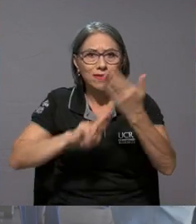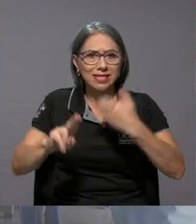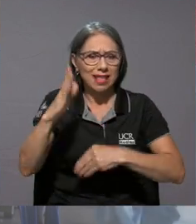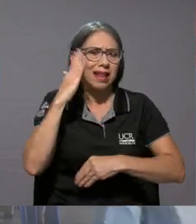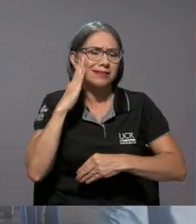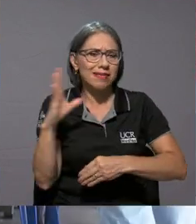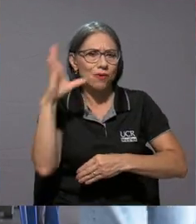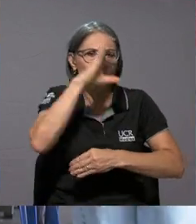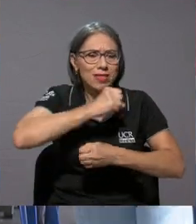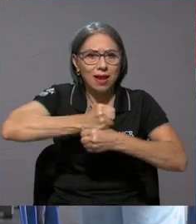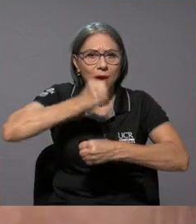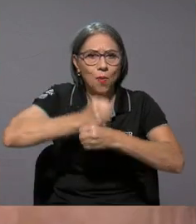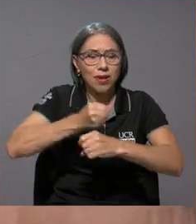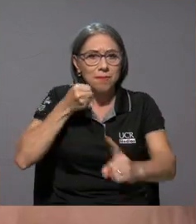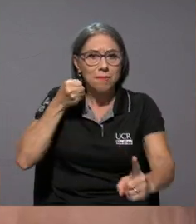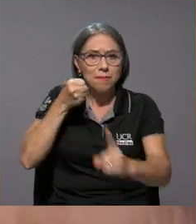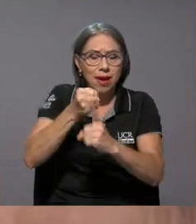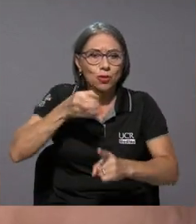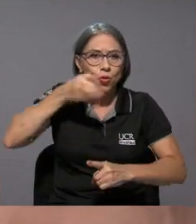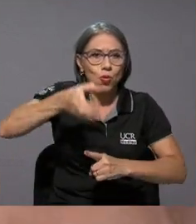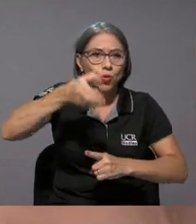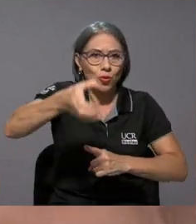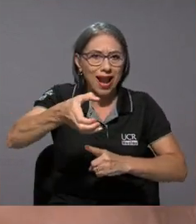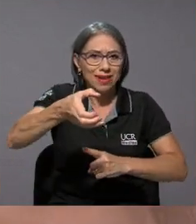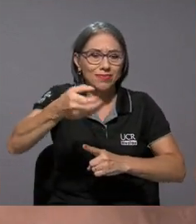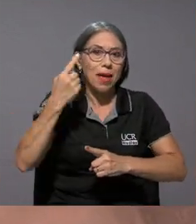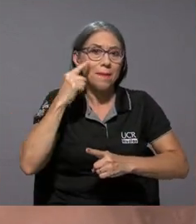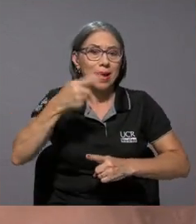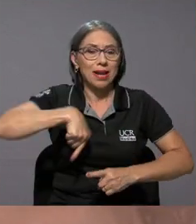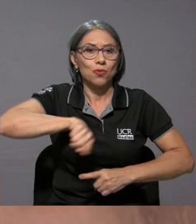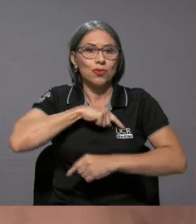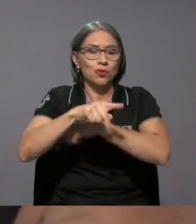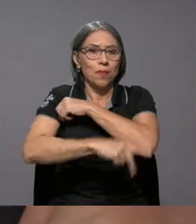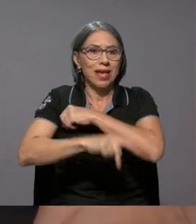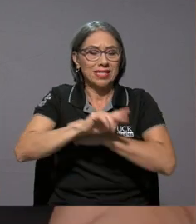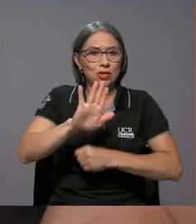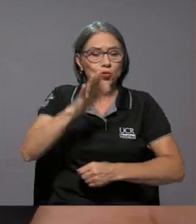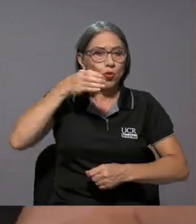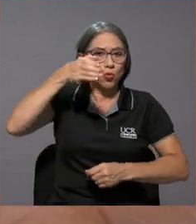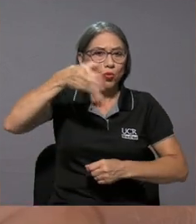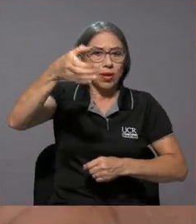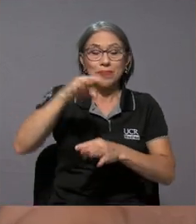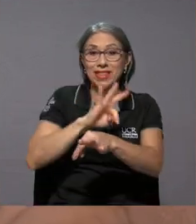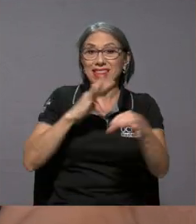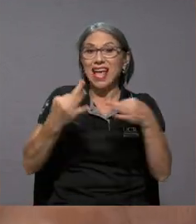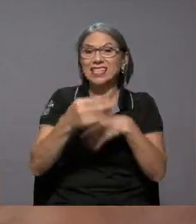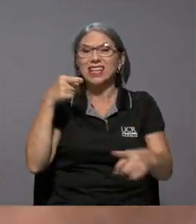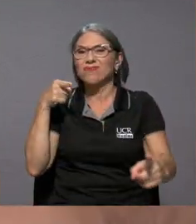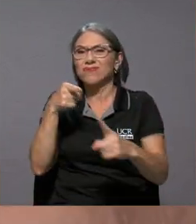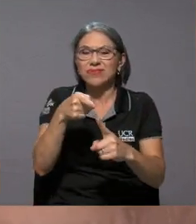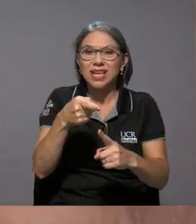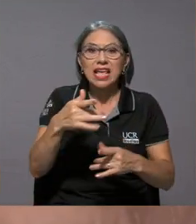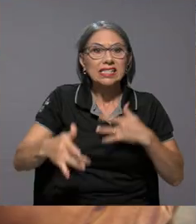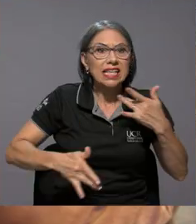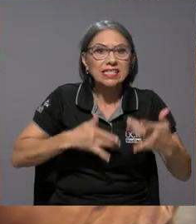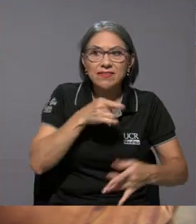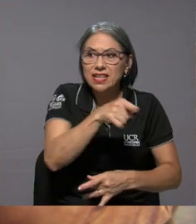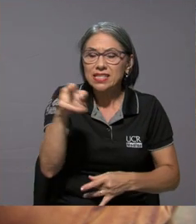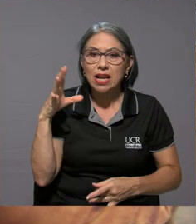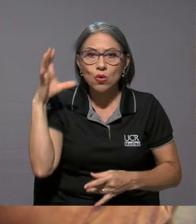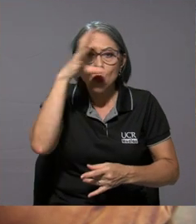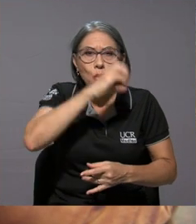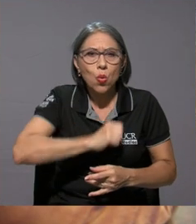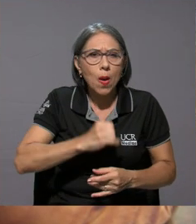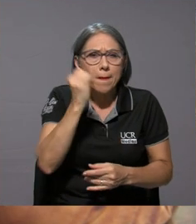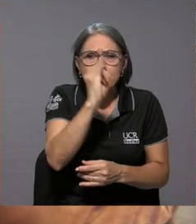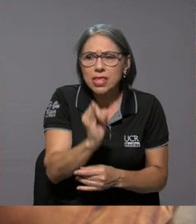cultural que tienen estas agrupaciones en la cultura de nuestro país. Este taller como tal, lo que busca sensibilizar sobre la pintura, los colores, todo lo